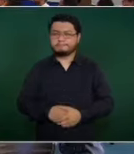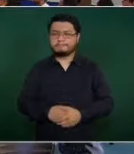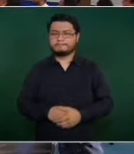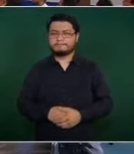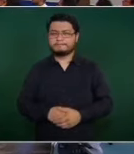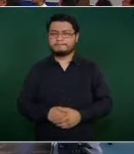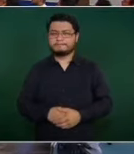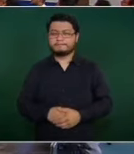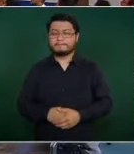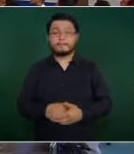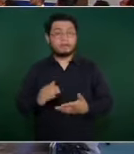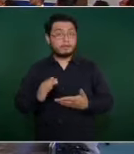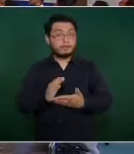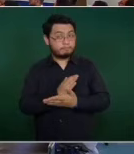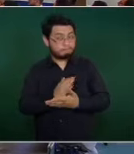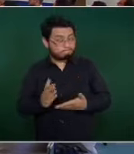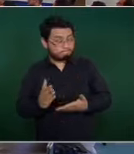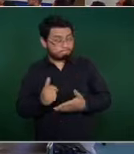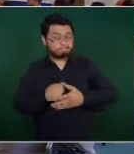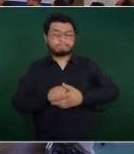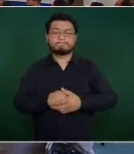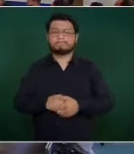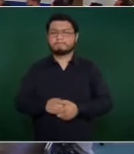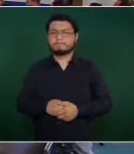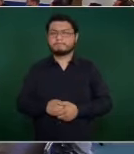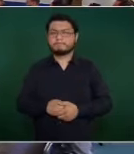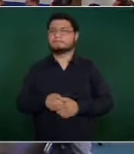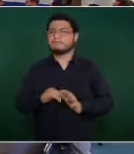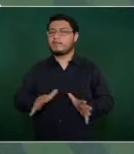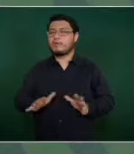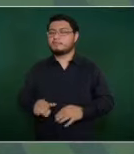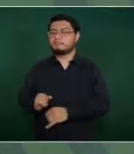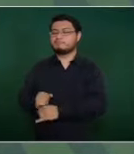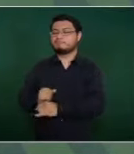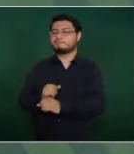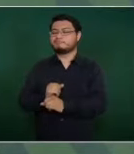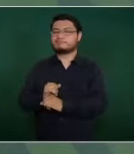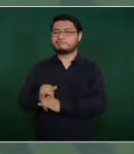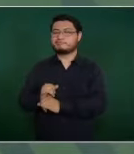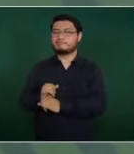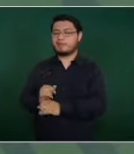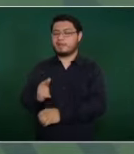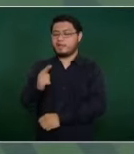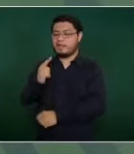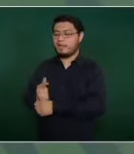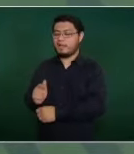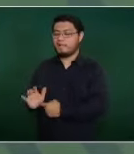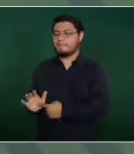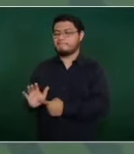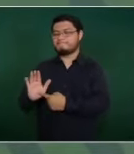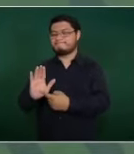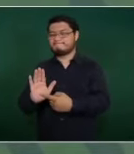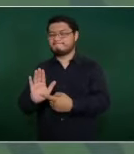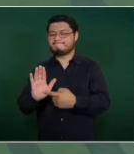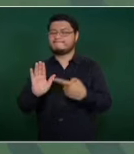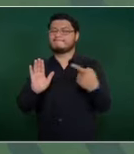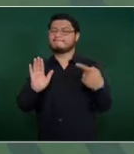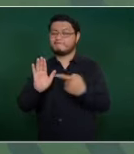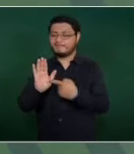Y está demostrado que los consejeros y los